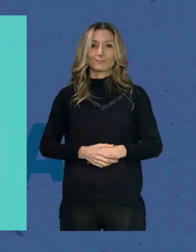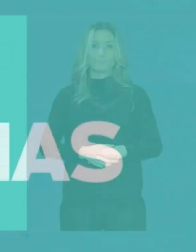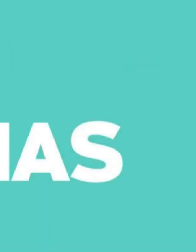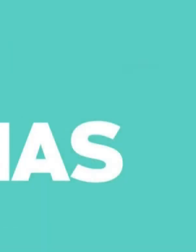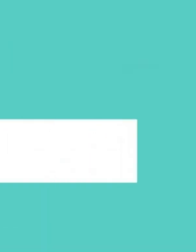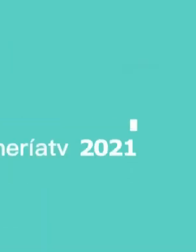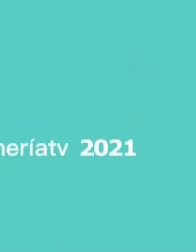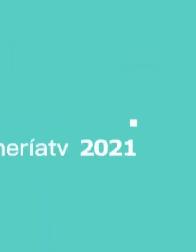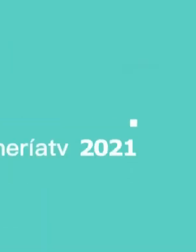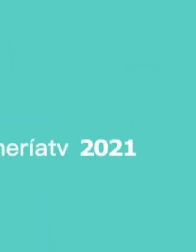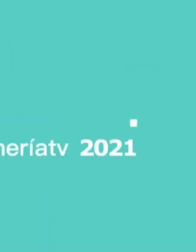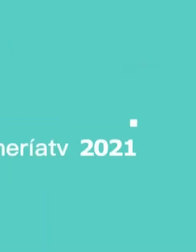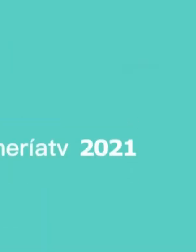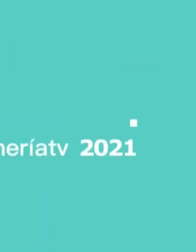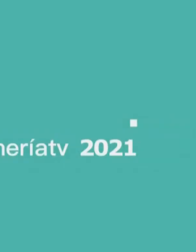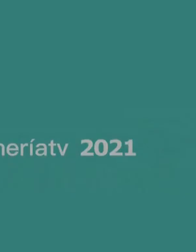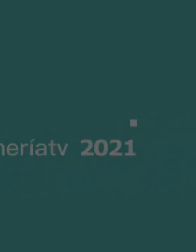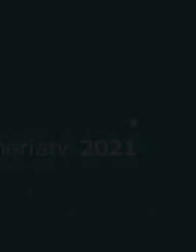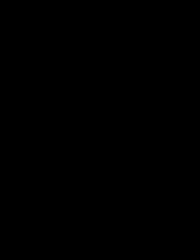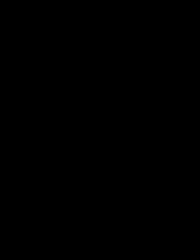¡Suscríbete! ¡Suscríbete! ¡Suscríbete! ¡Suscríbete!